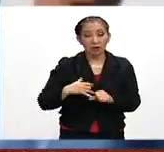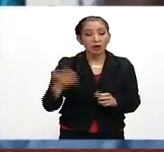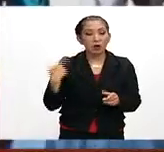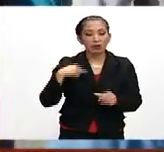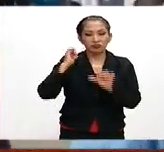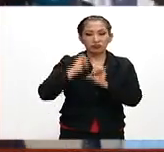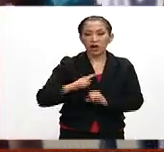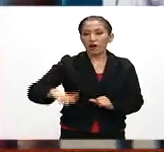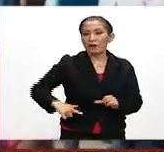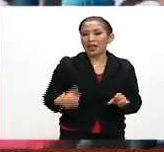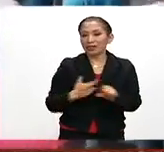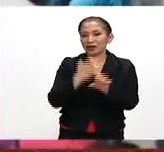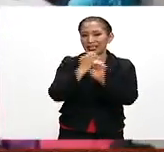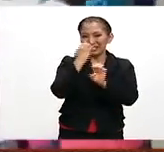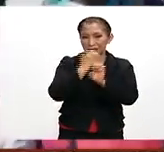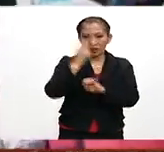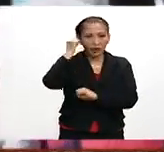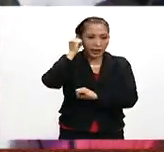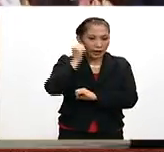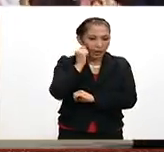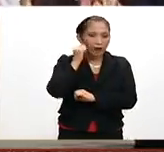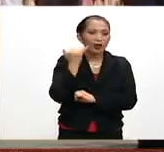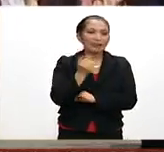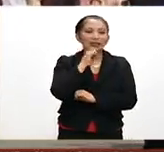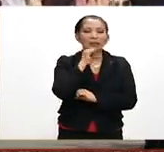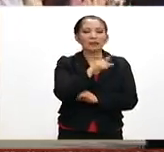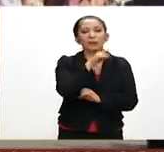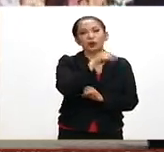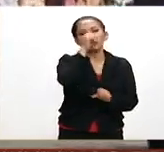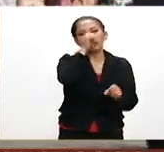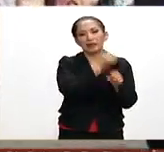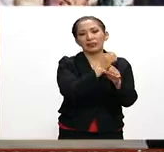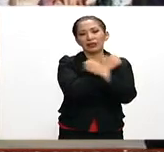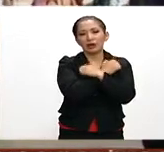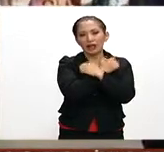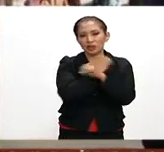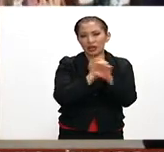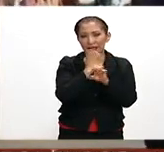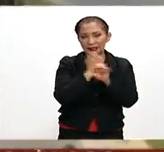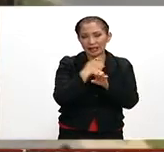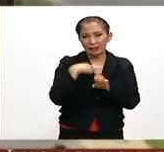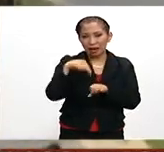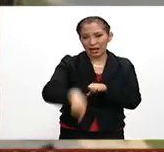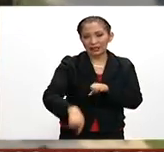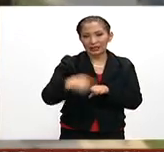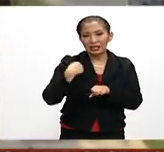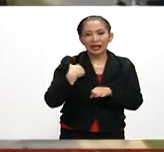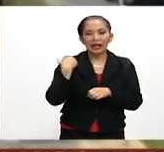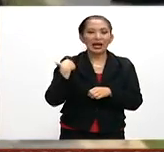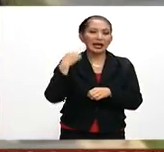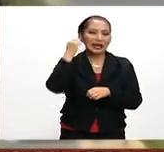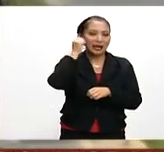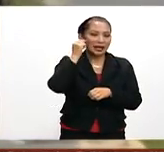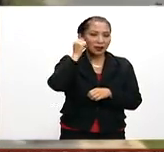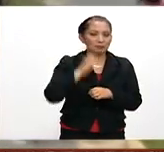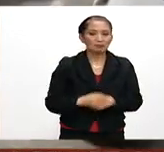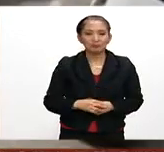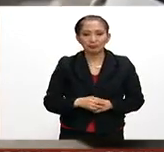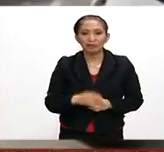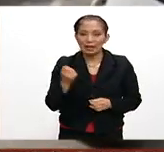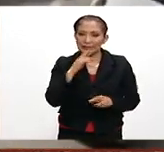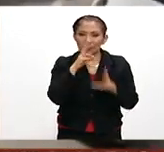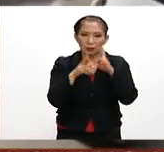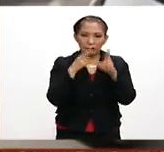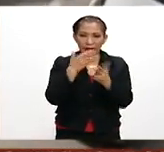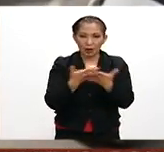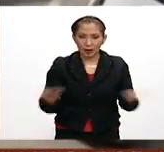precisamente por el gobernador del Estado de Guerrero, así como también con el Secretario de Educación Pública del Estado aquí en Guerrero. Muy bien, Adriana. es lo